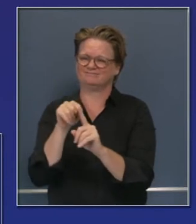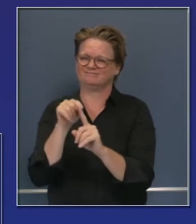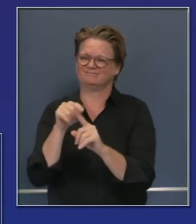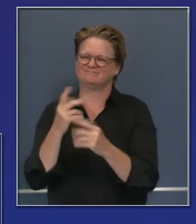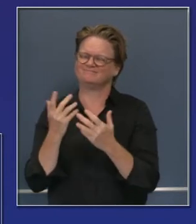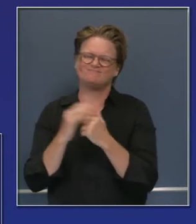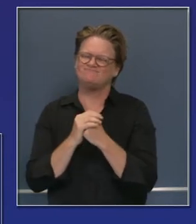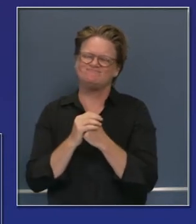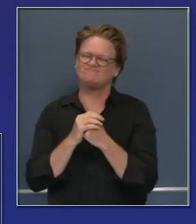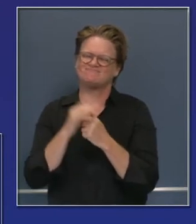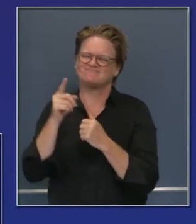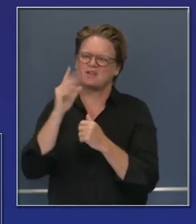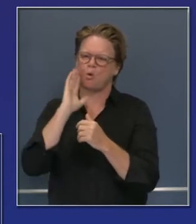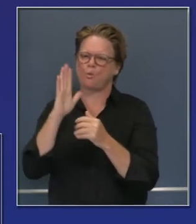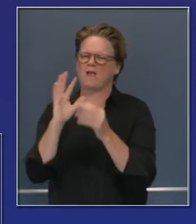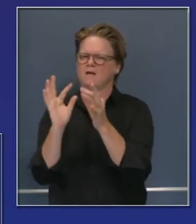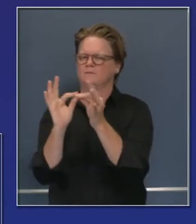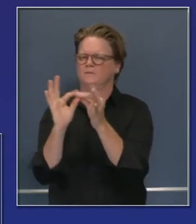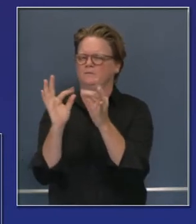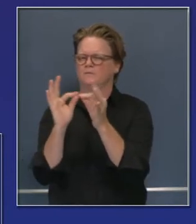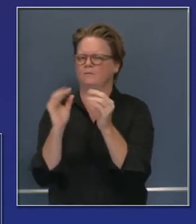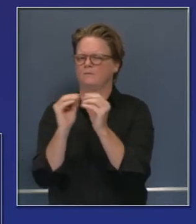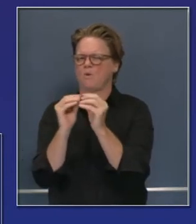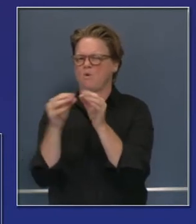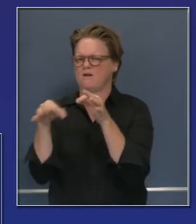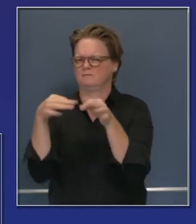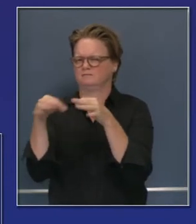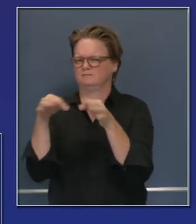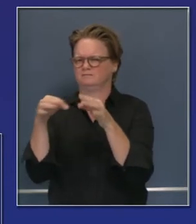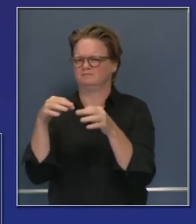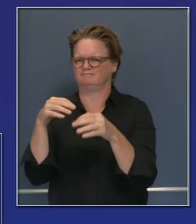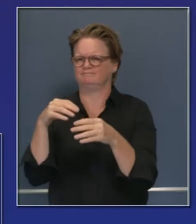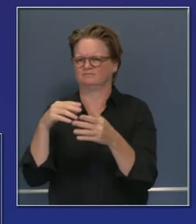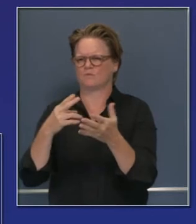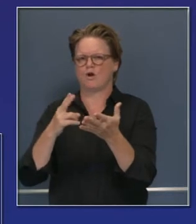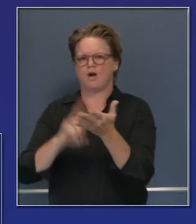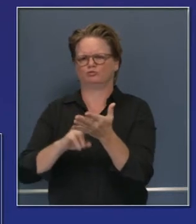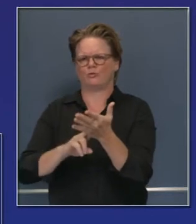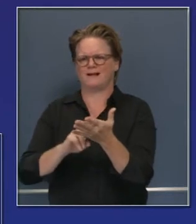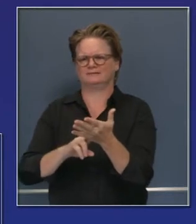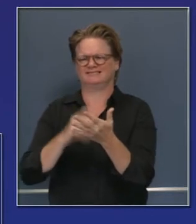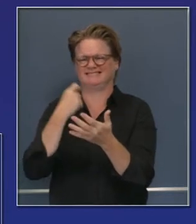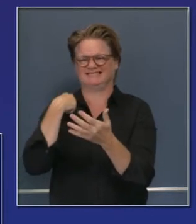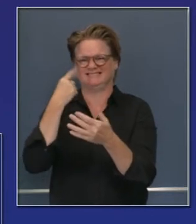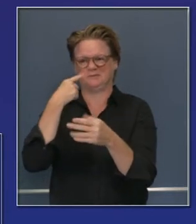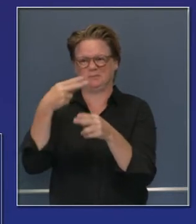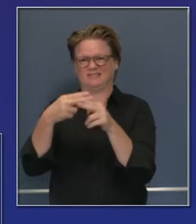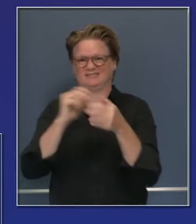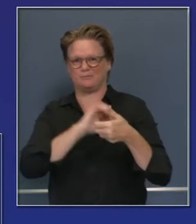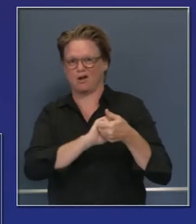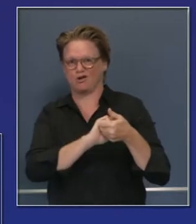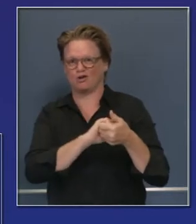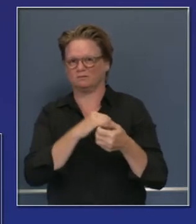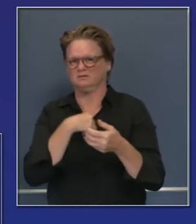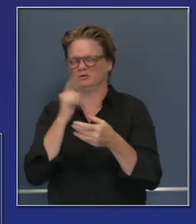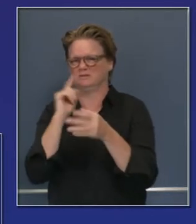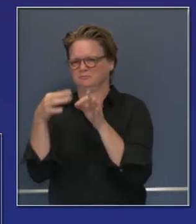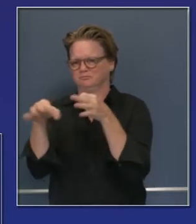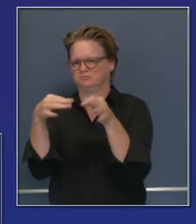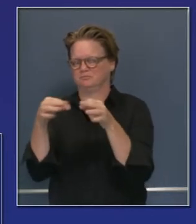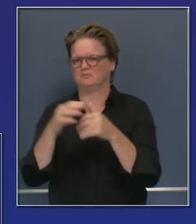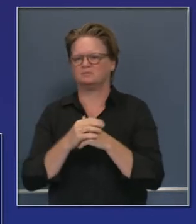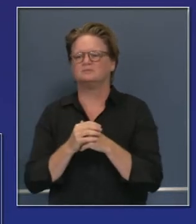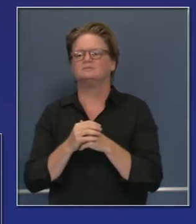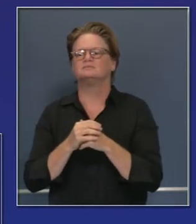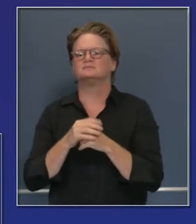también específicamente en cuanto a este contrato, pero no puedo dejar de mencionar lo orgullosos que estamos por el trabajo que